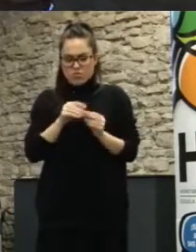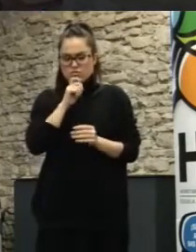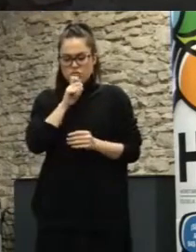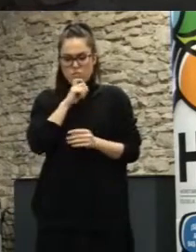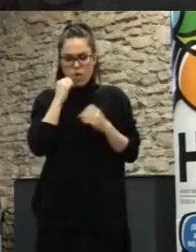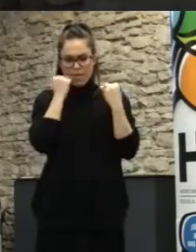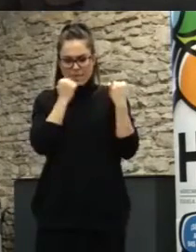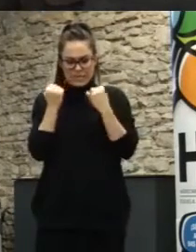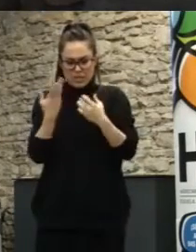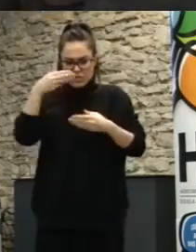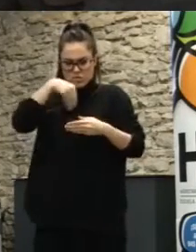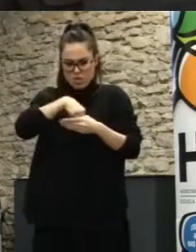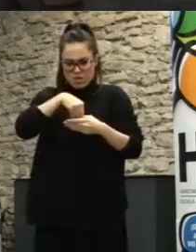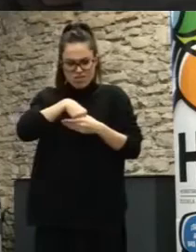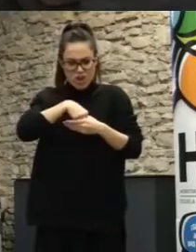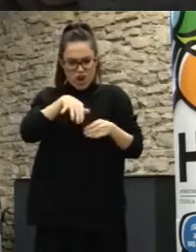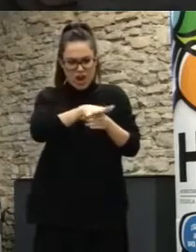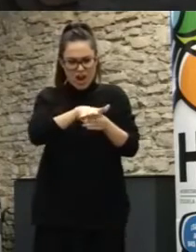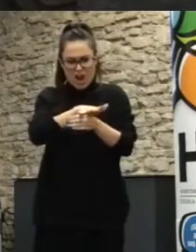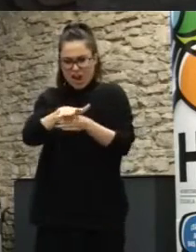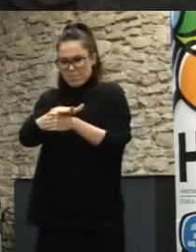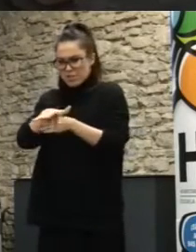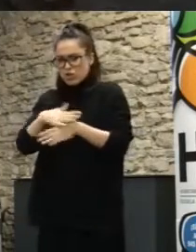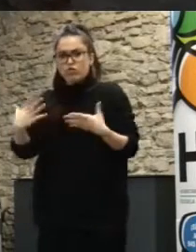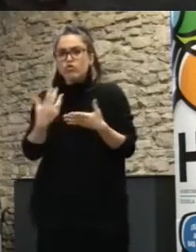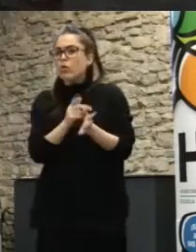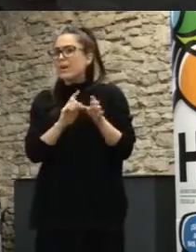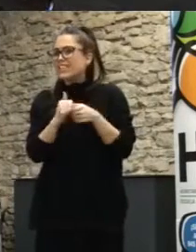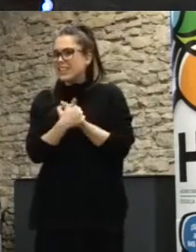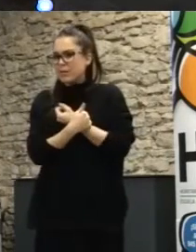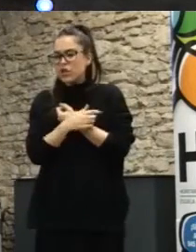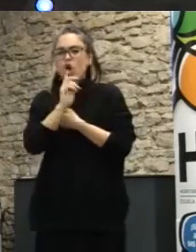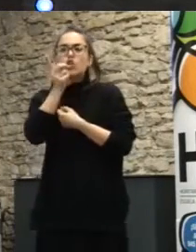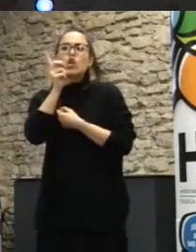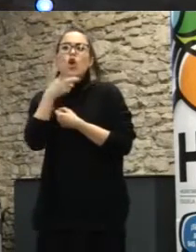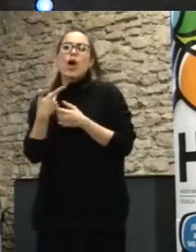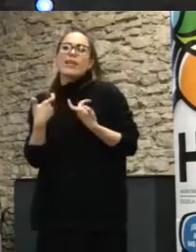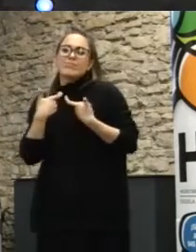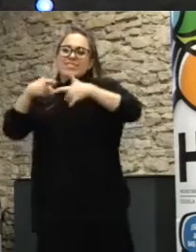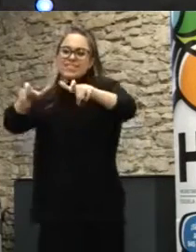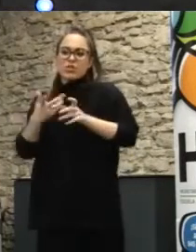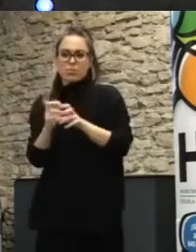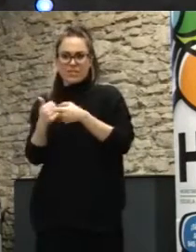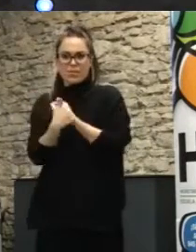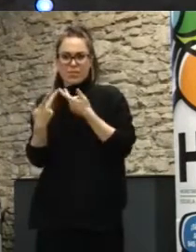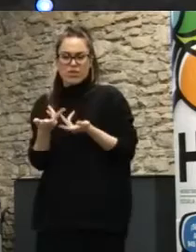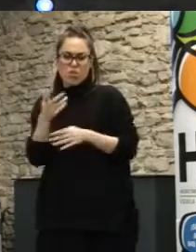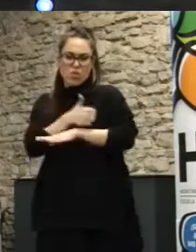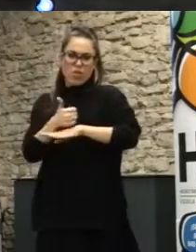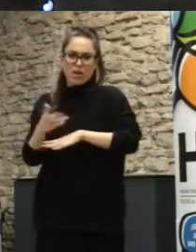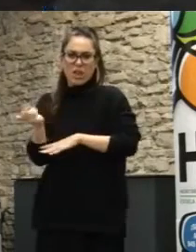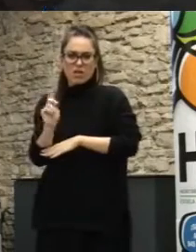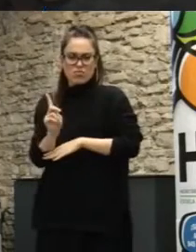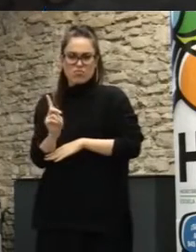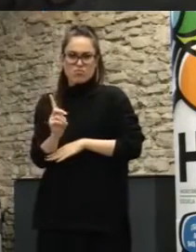administración se hagan procesos participativos? No únicamente en el área de participación ciudadana, que ya se lo sabe, está bien, pero ¿qué